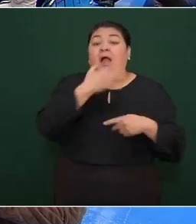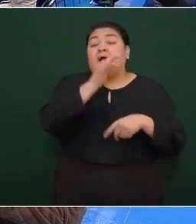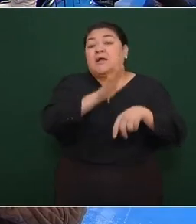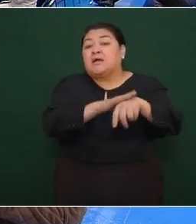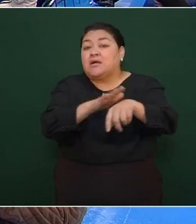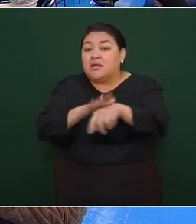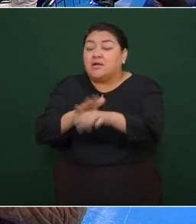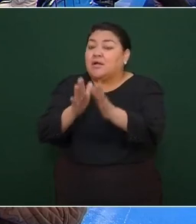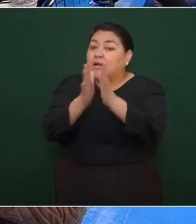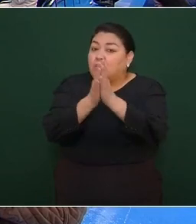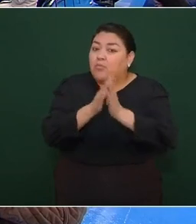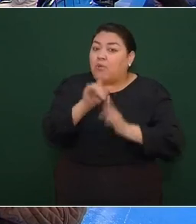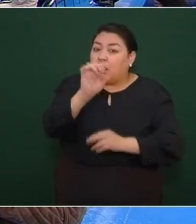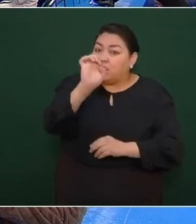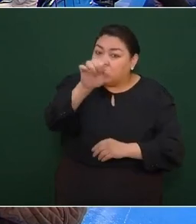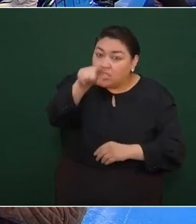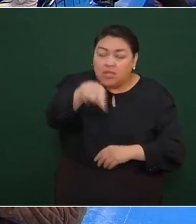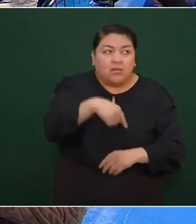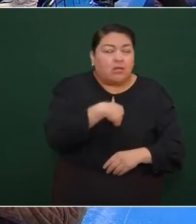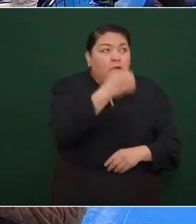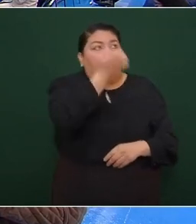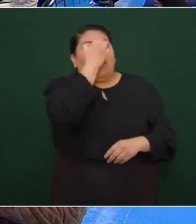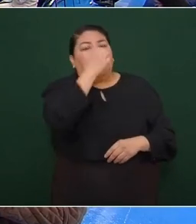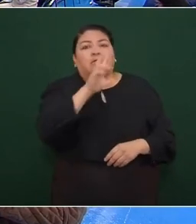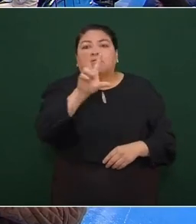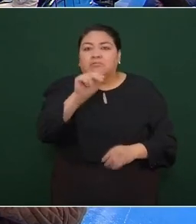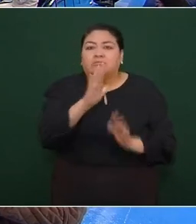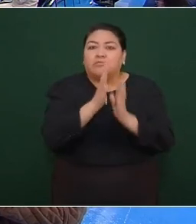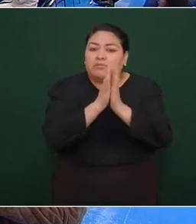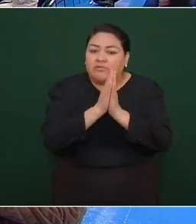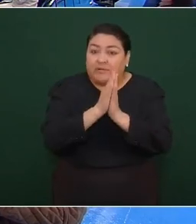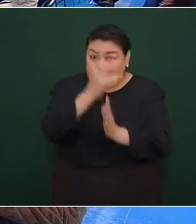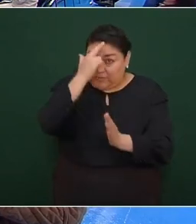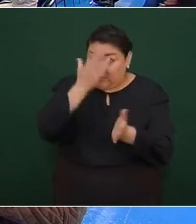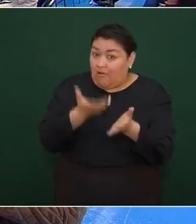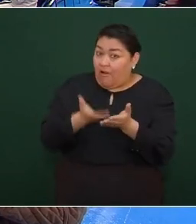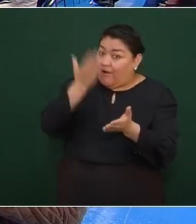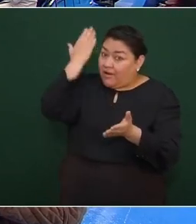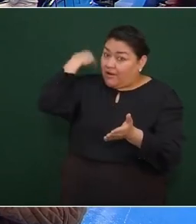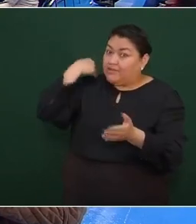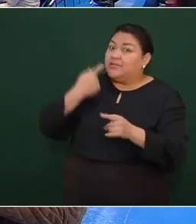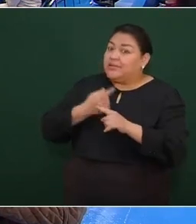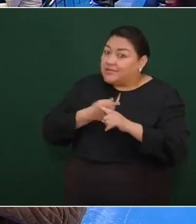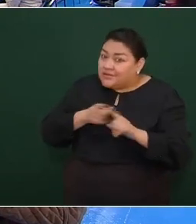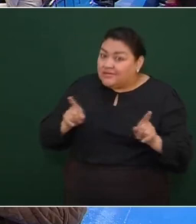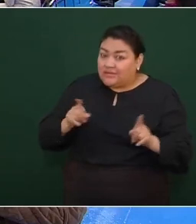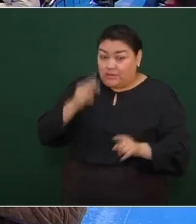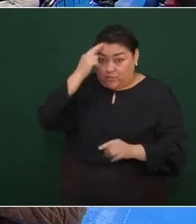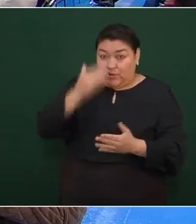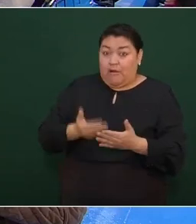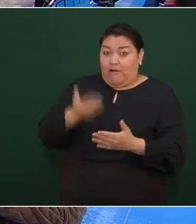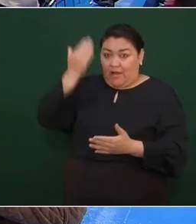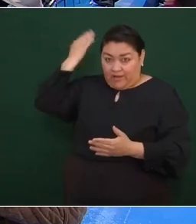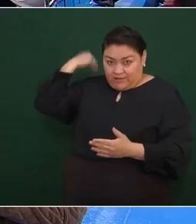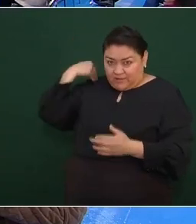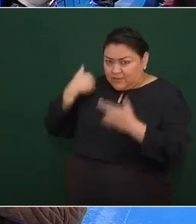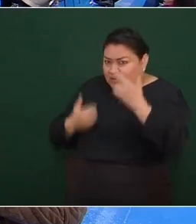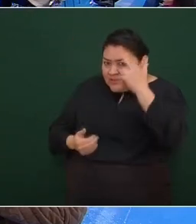no se deje engañar como era antes estos que fueron ayer